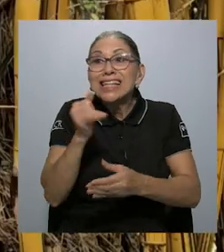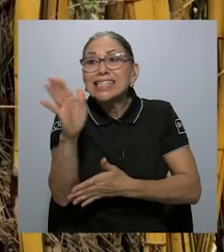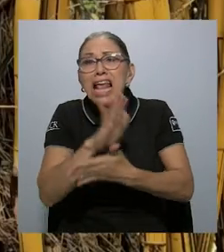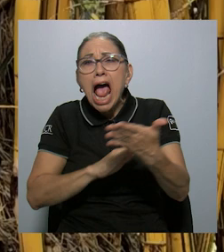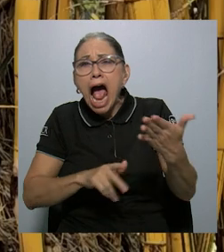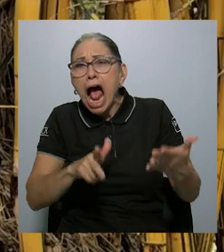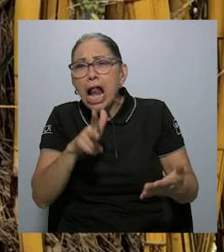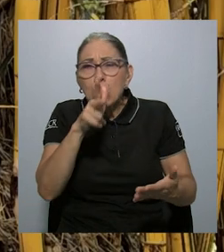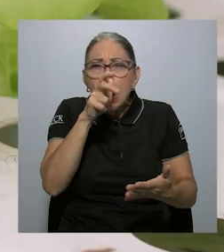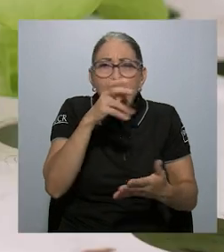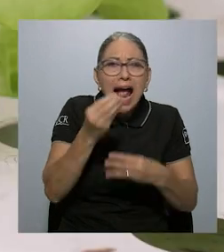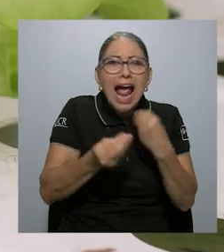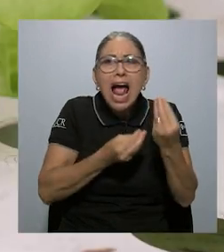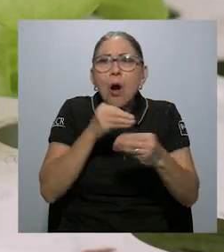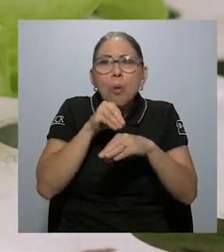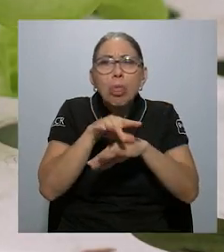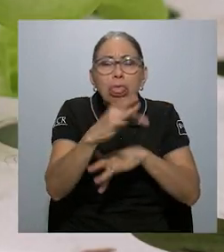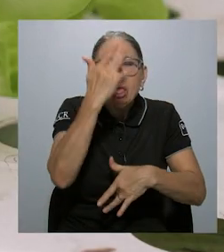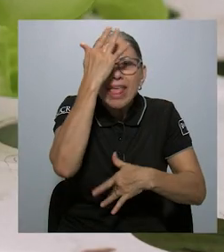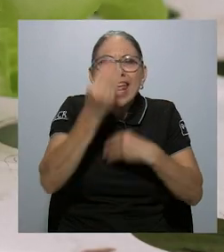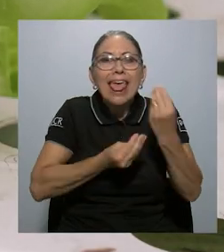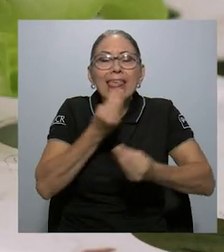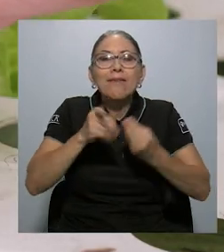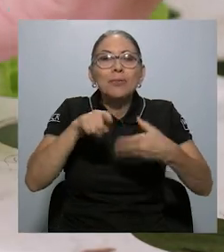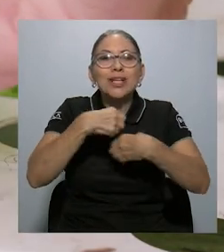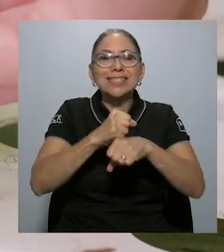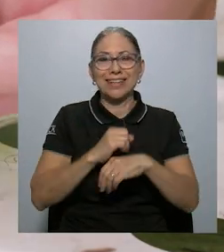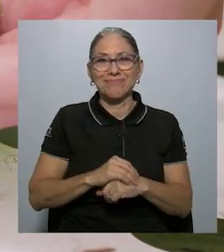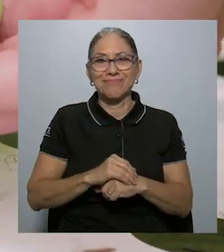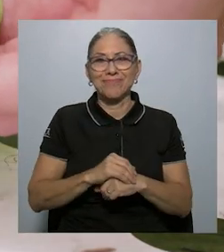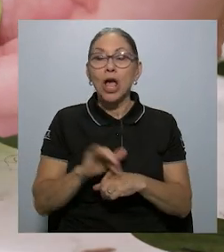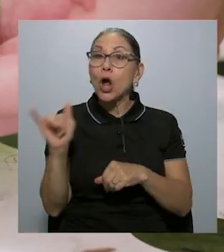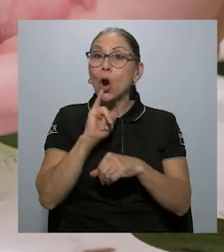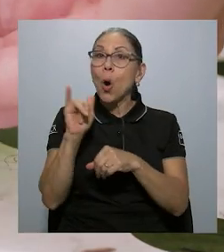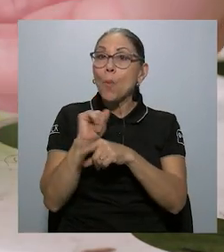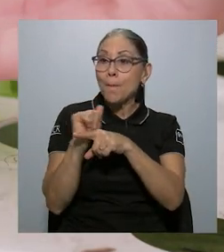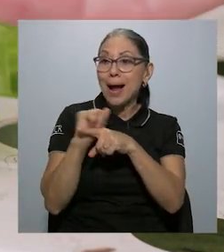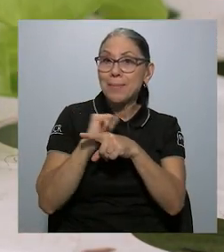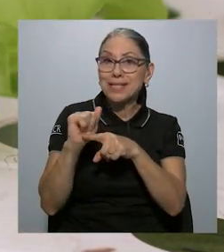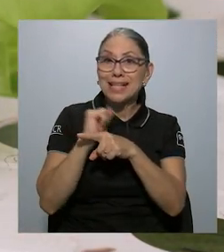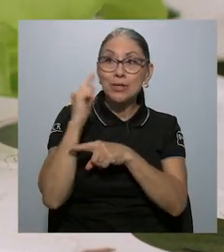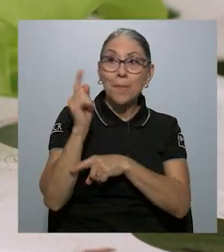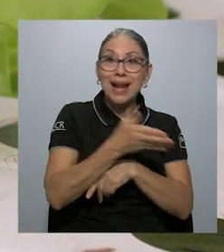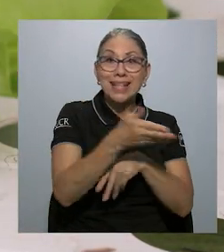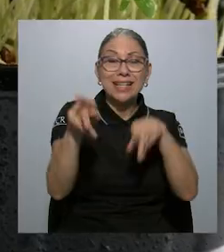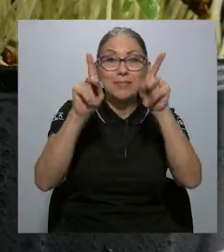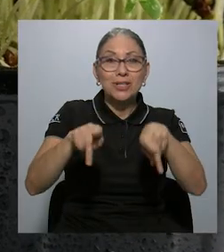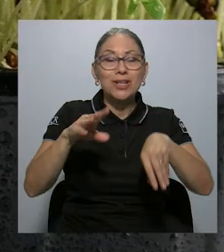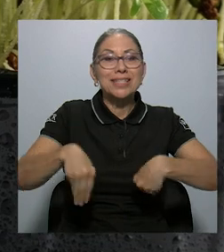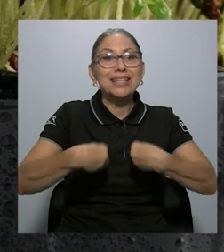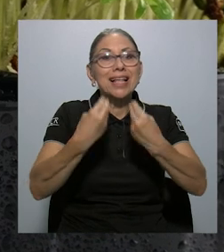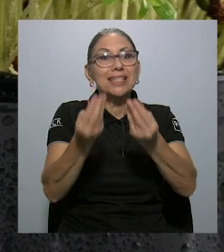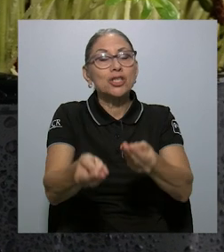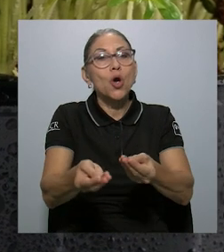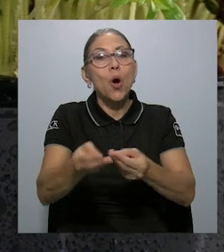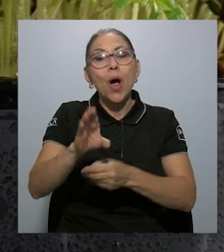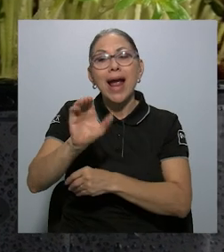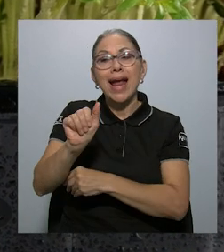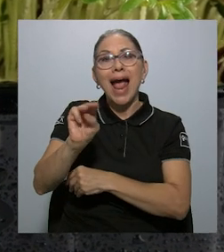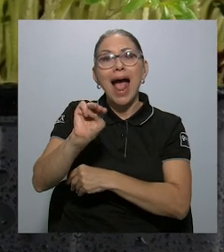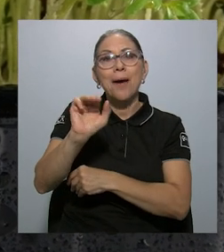plaga, ¿qué tenemos que hacer, verdad? Como parte de las capacitaciones, las personas participantes se les facilitó una cama